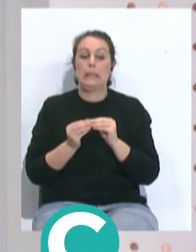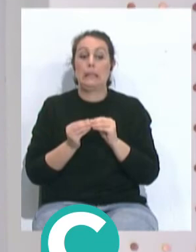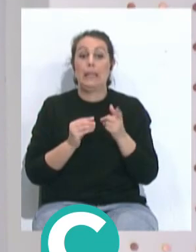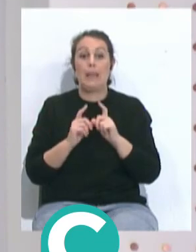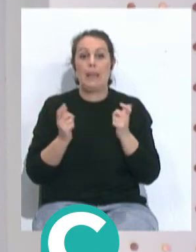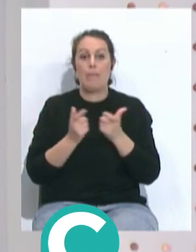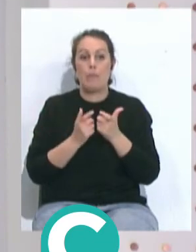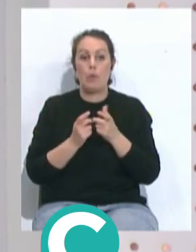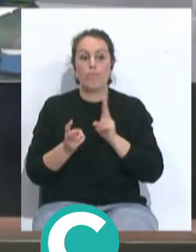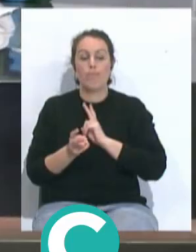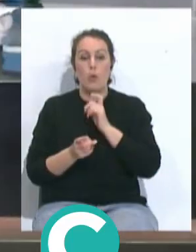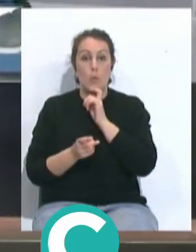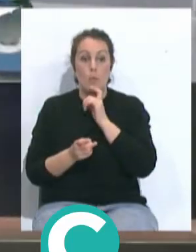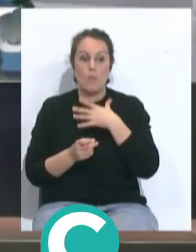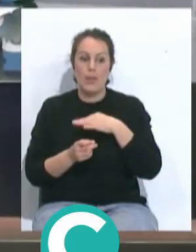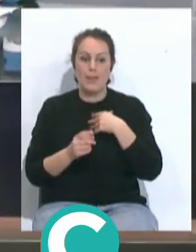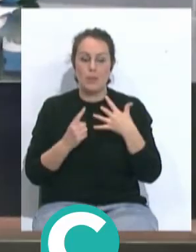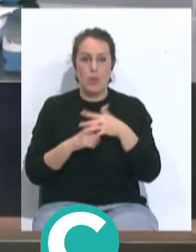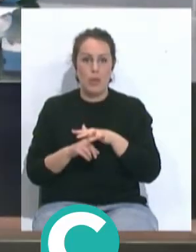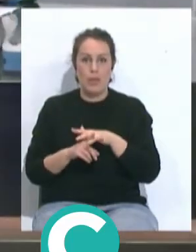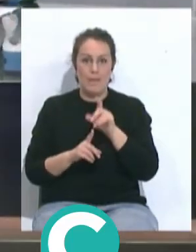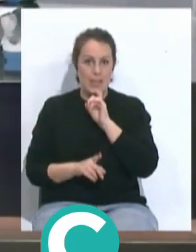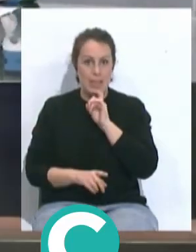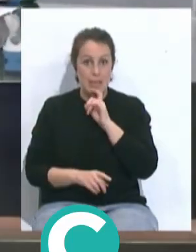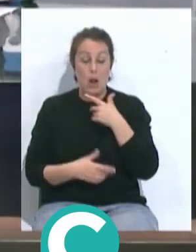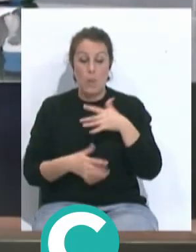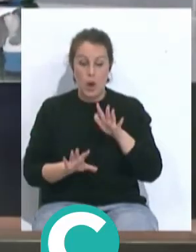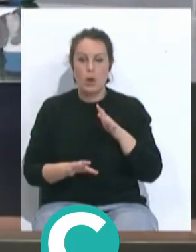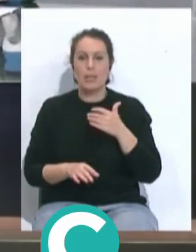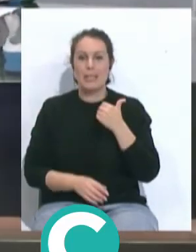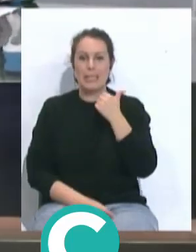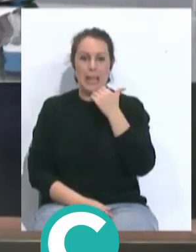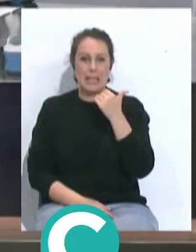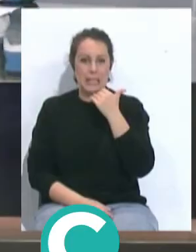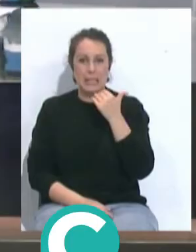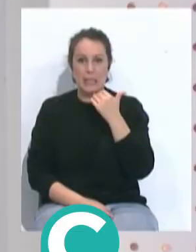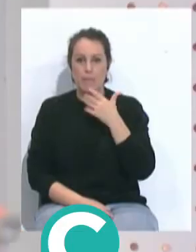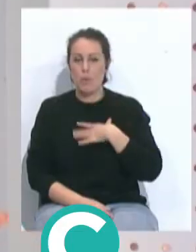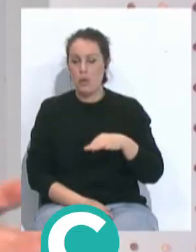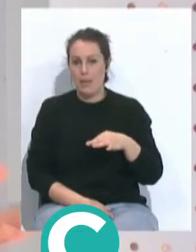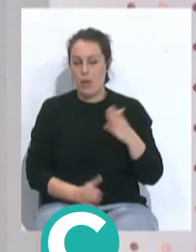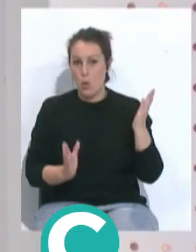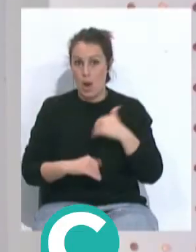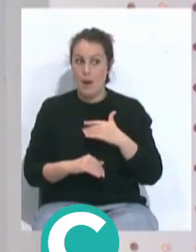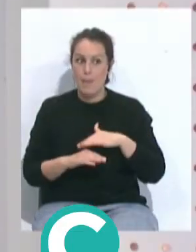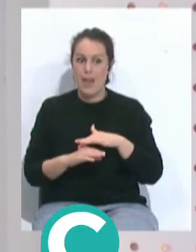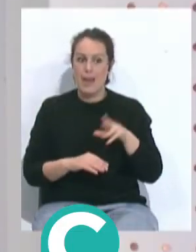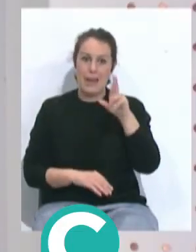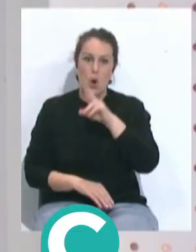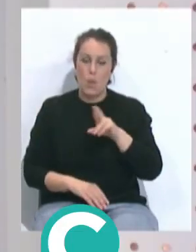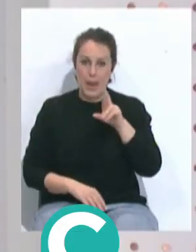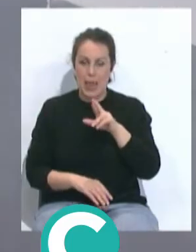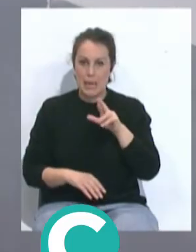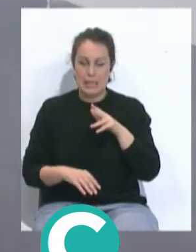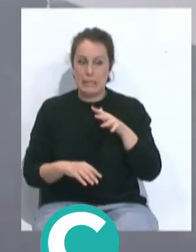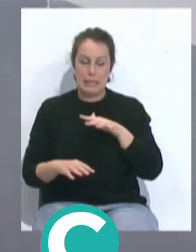equipos, que se pueden ver en situación bastante compleja, y a lo mejor casi sin posibilidad ya de recuperar esa